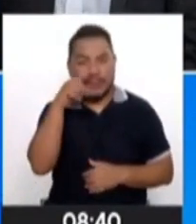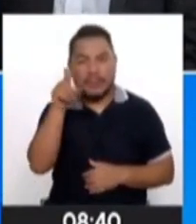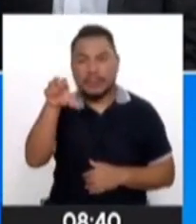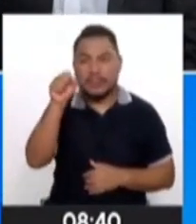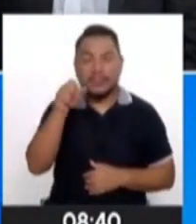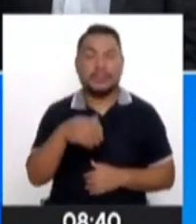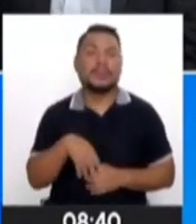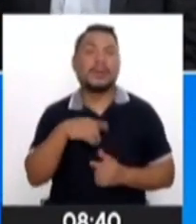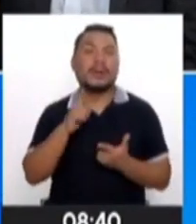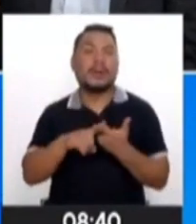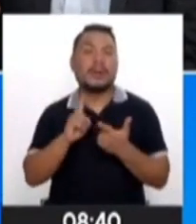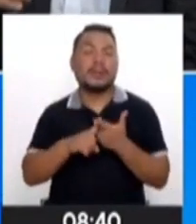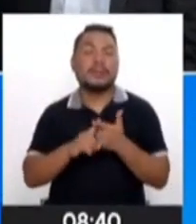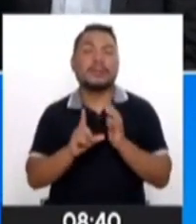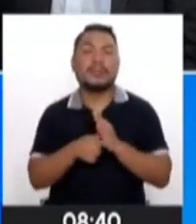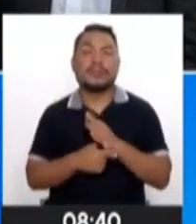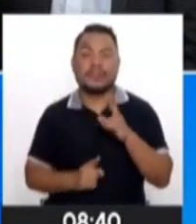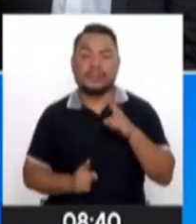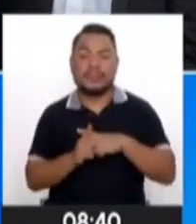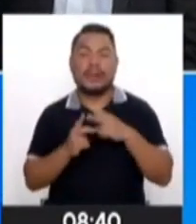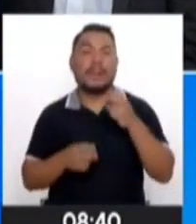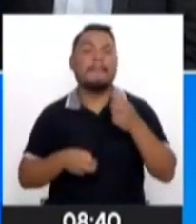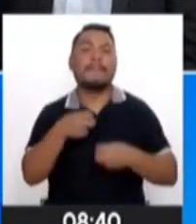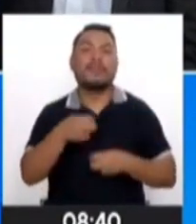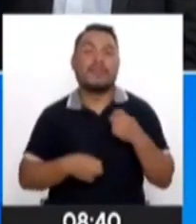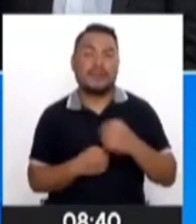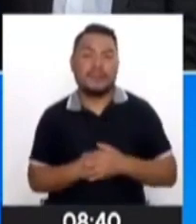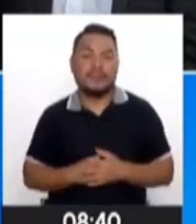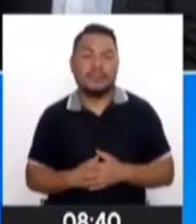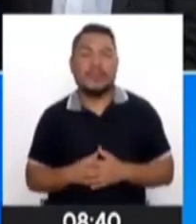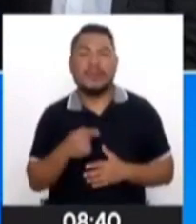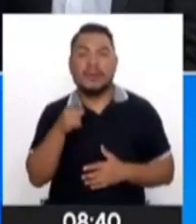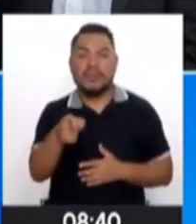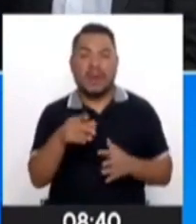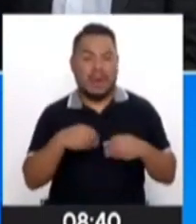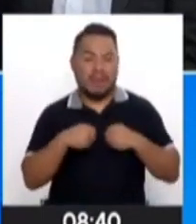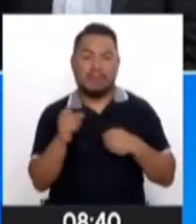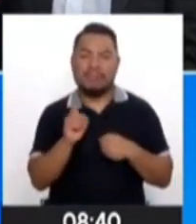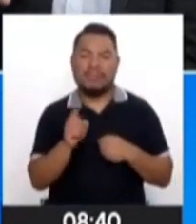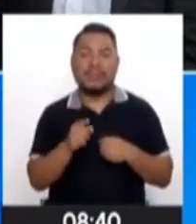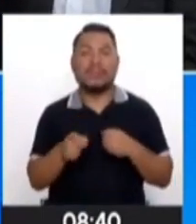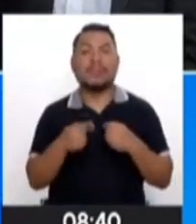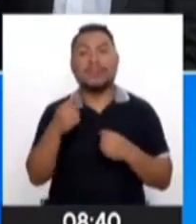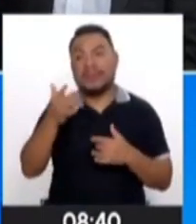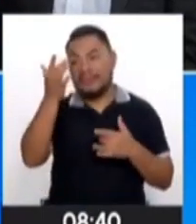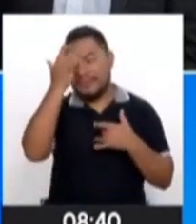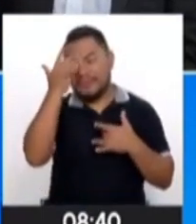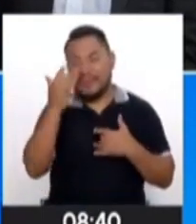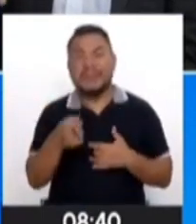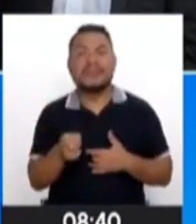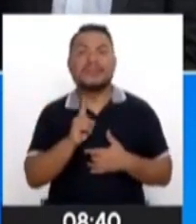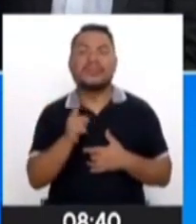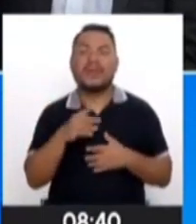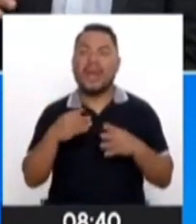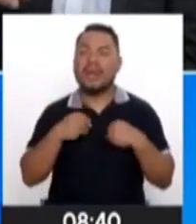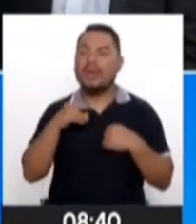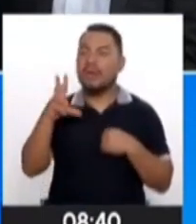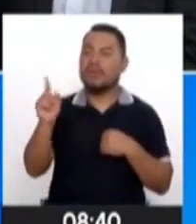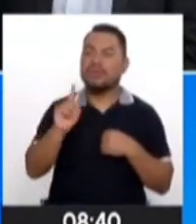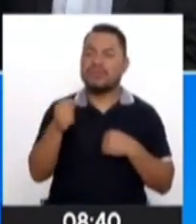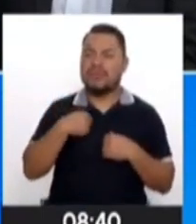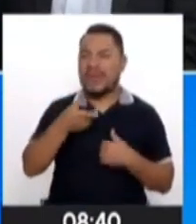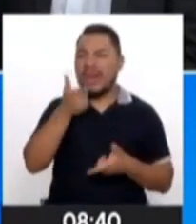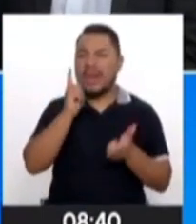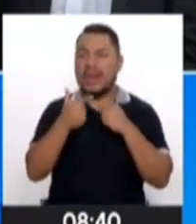Te comienza a generar problemas, situaciones y que no quieres aceptar, porque la enfermedad del alcoholismo es la enfermedad de la negación. Ejemplo,